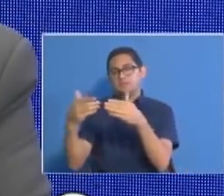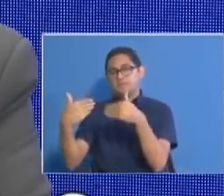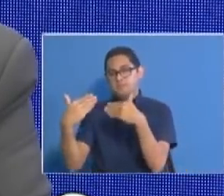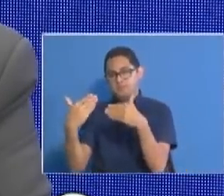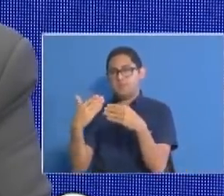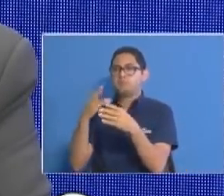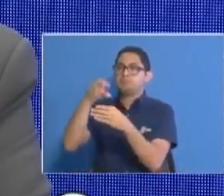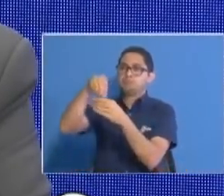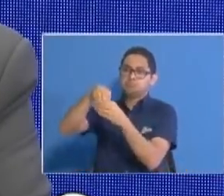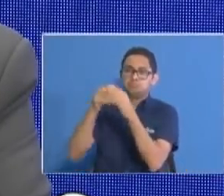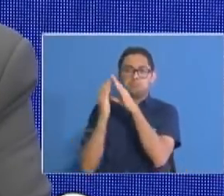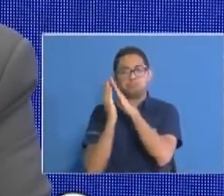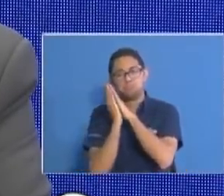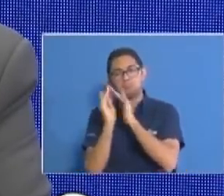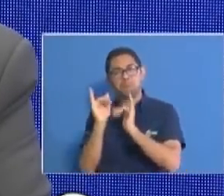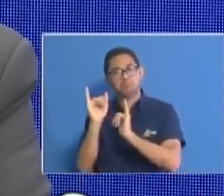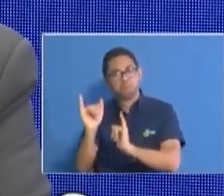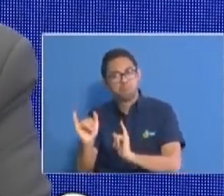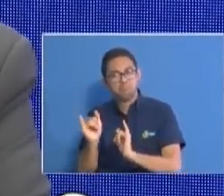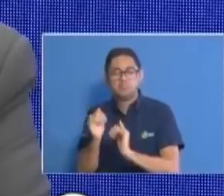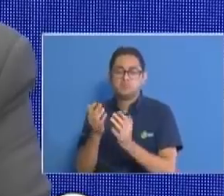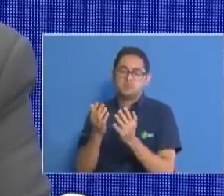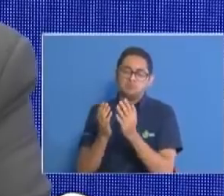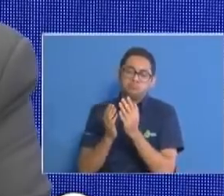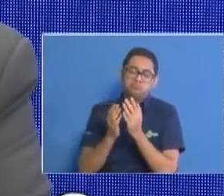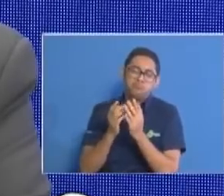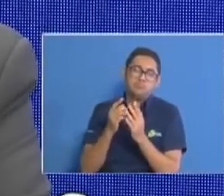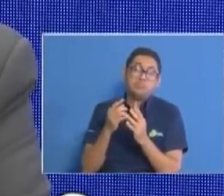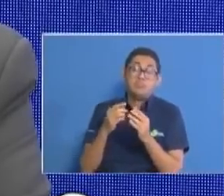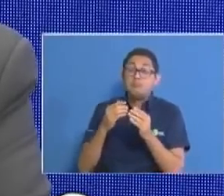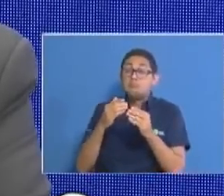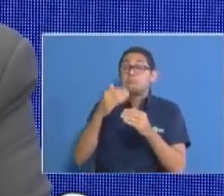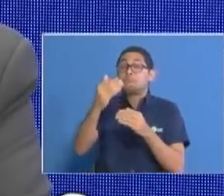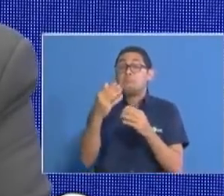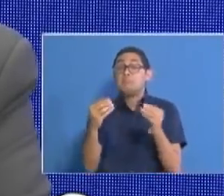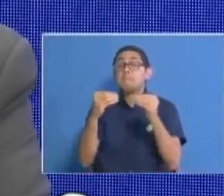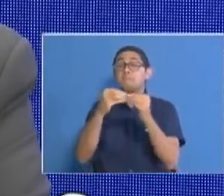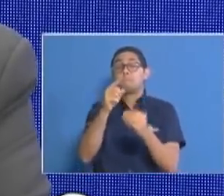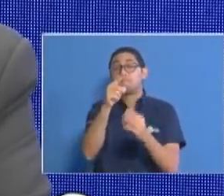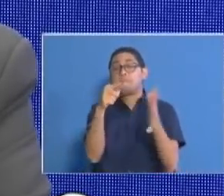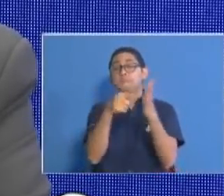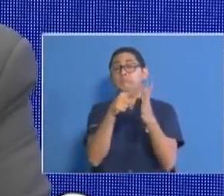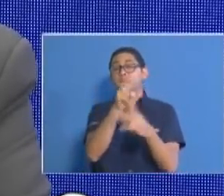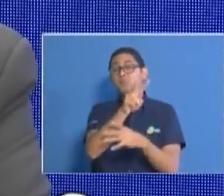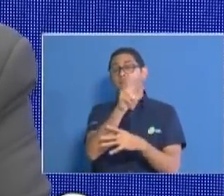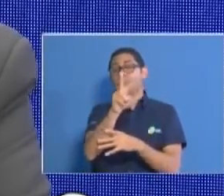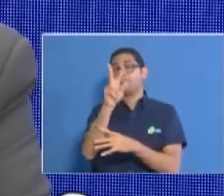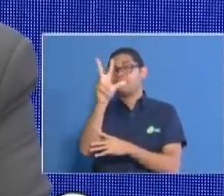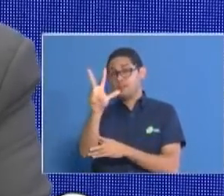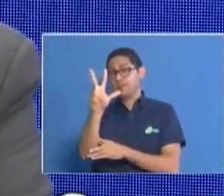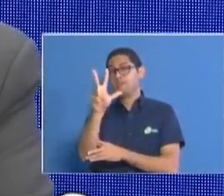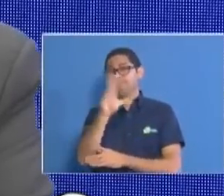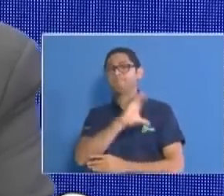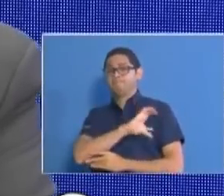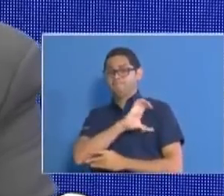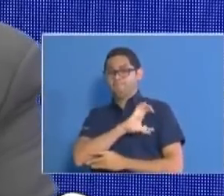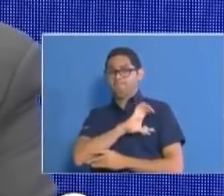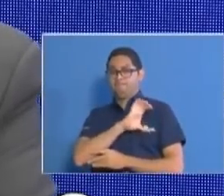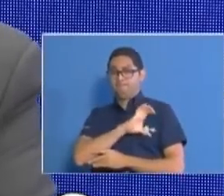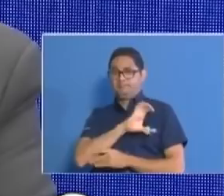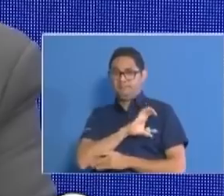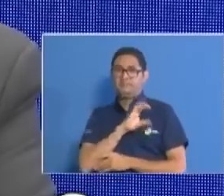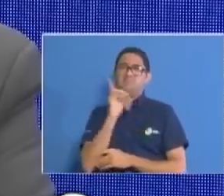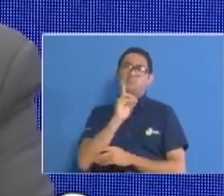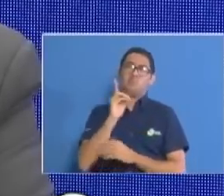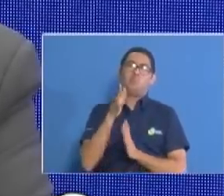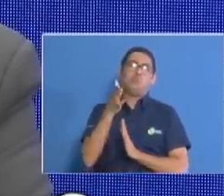con otros hoteles para lograr el alojamiento de 1223 policías más abarcando las provincias